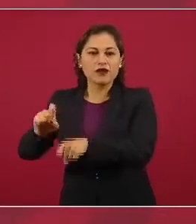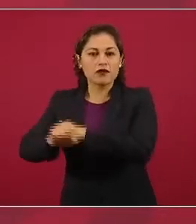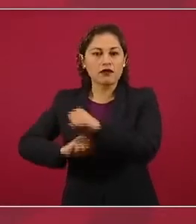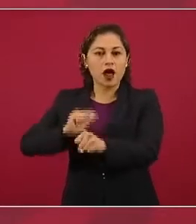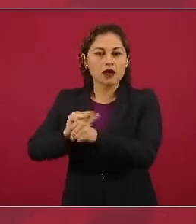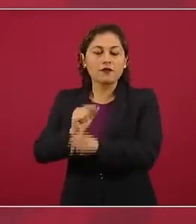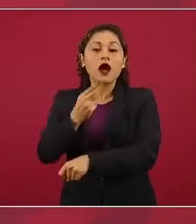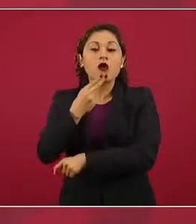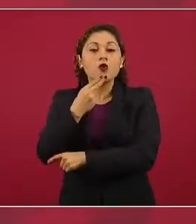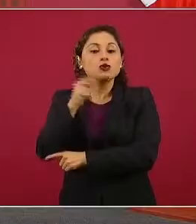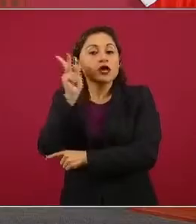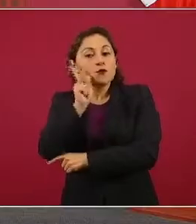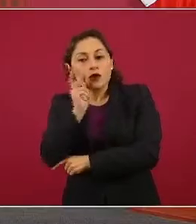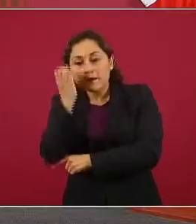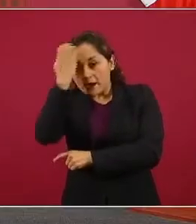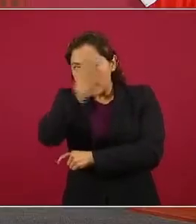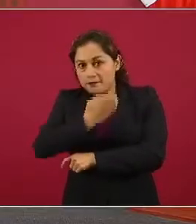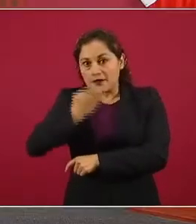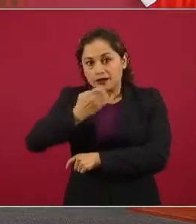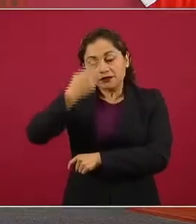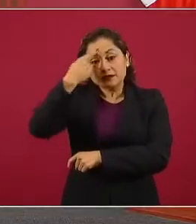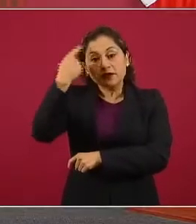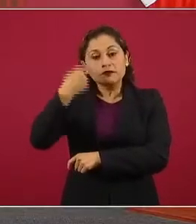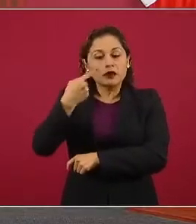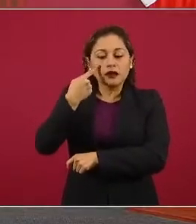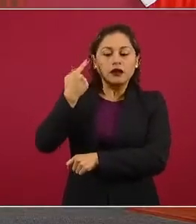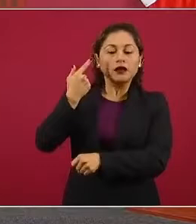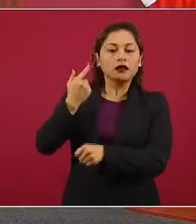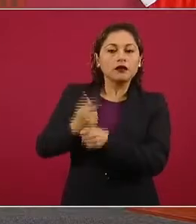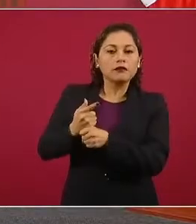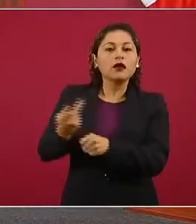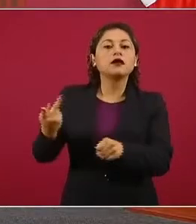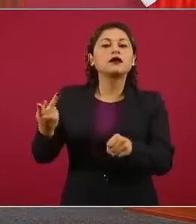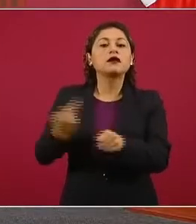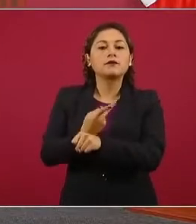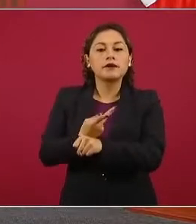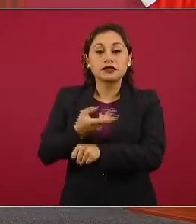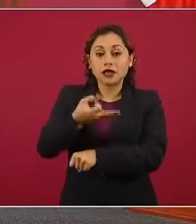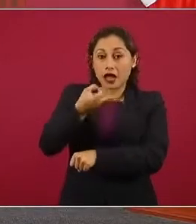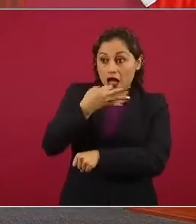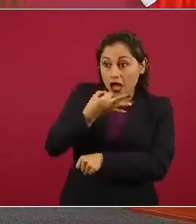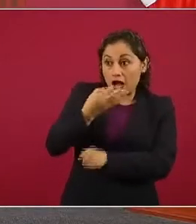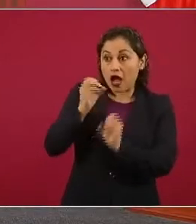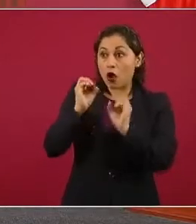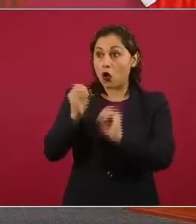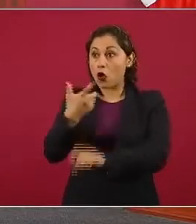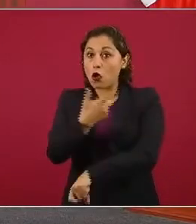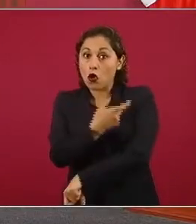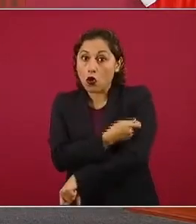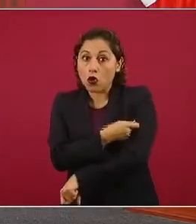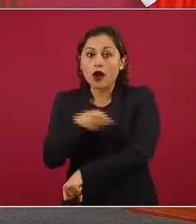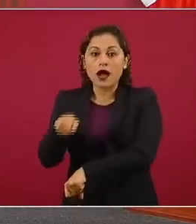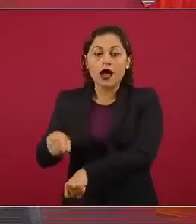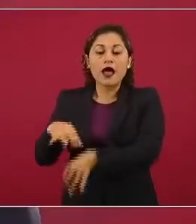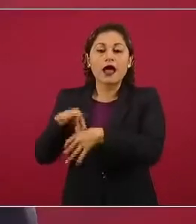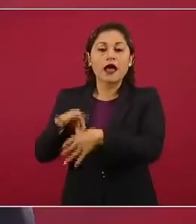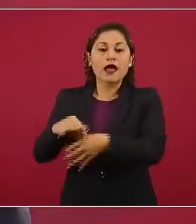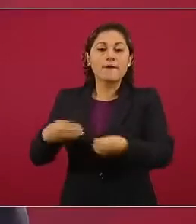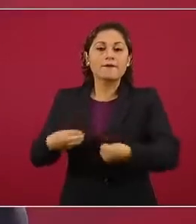para identificar las propiedades de los productos en sujetos vivos.